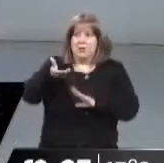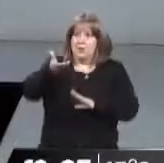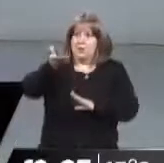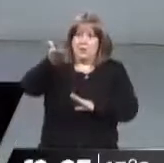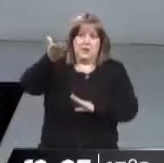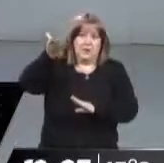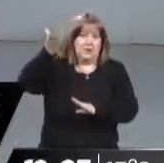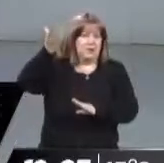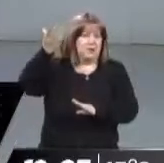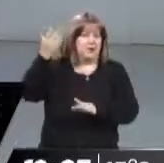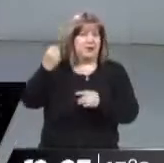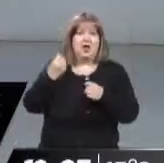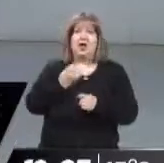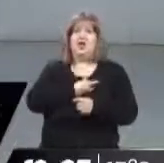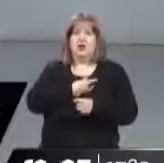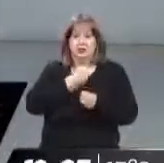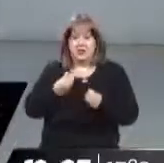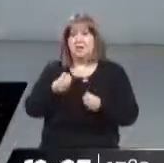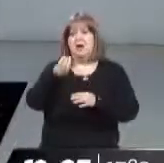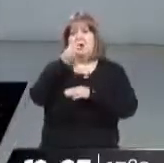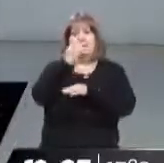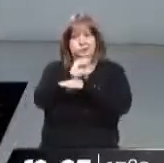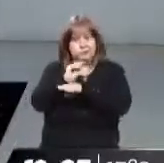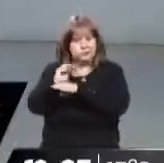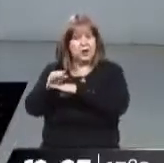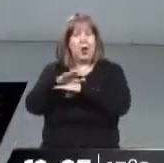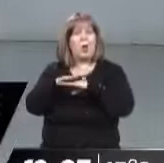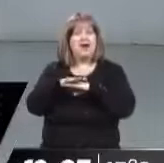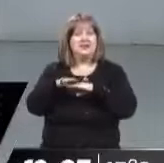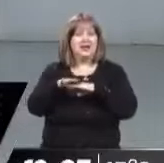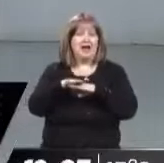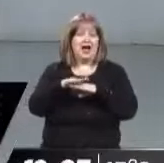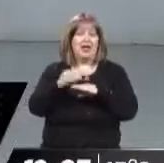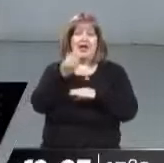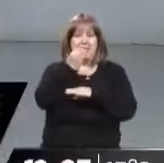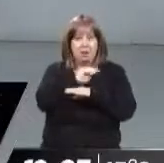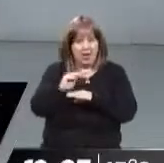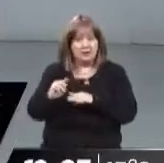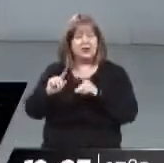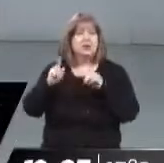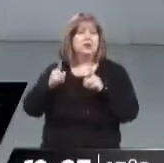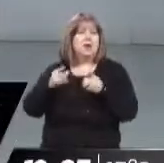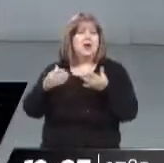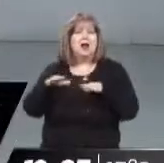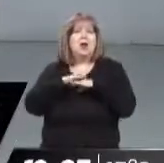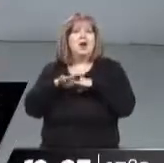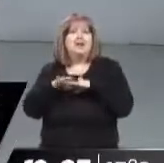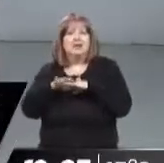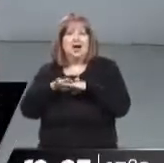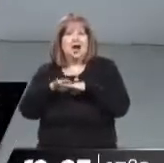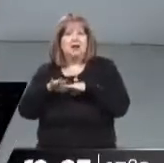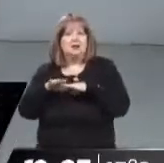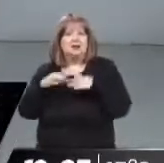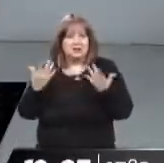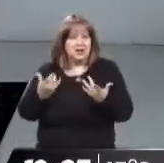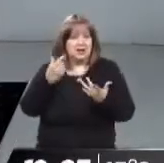obviamente a dónde va a parar acá, a la canasta básica de alimentos y a la canasta básica total. Totalmente, lo que refleja y lo que también expone la situación de